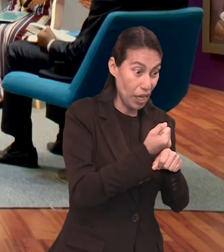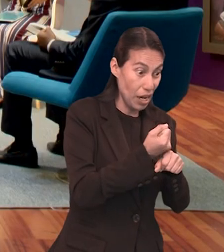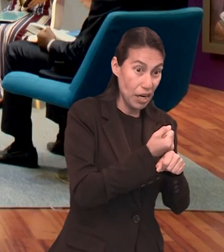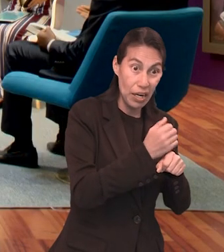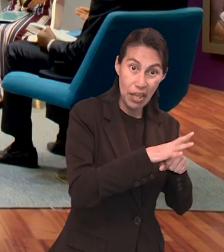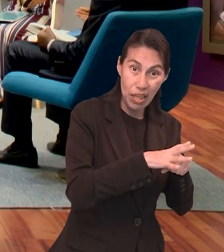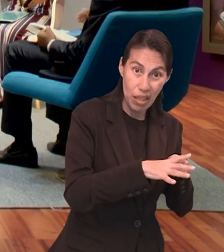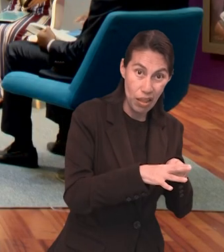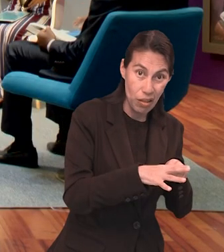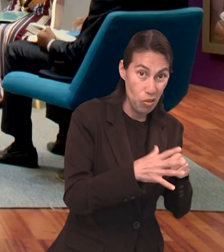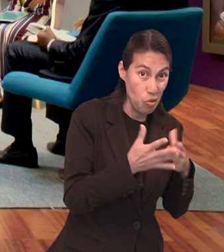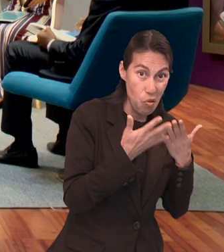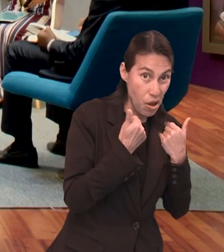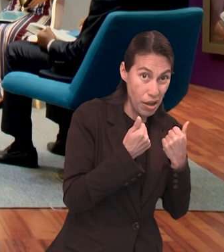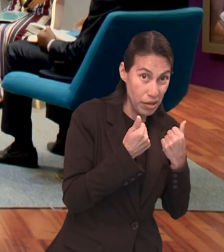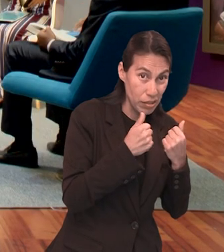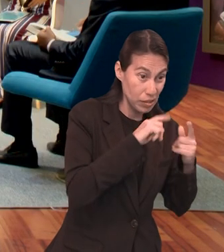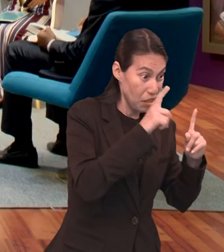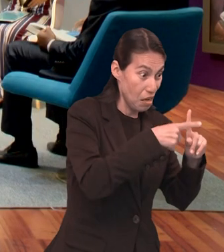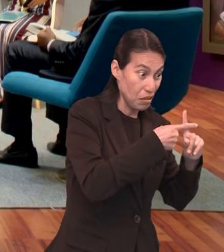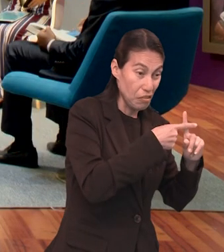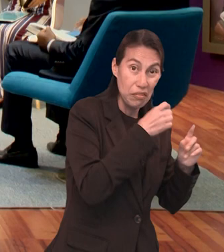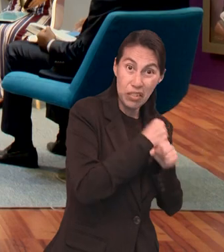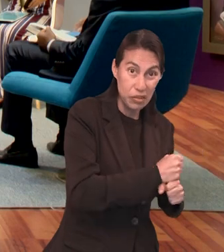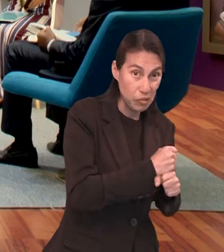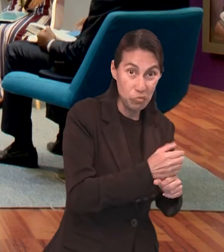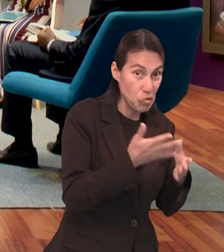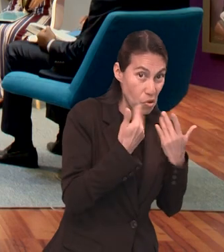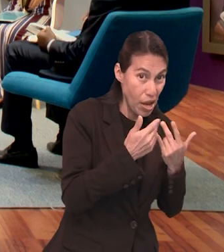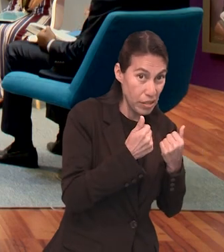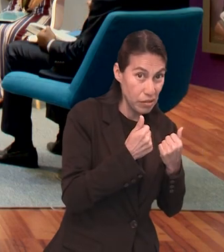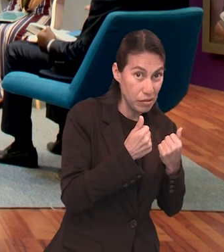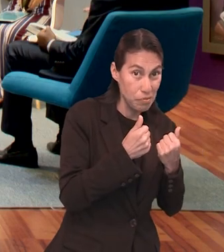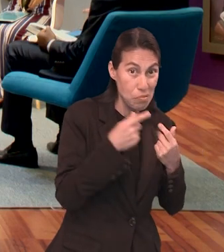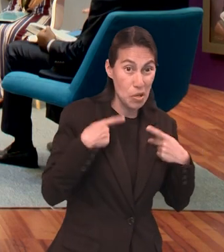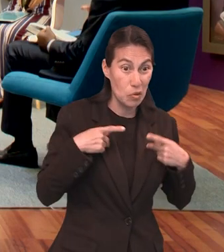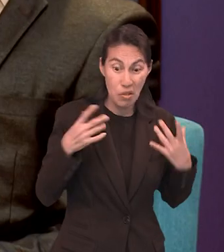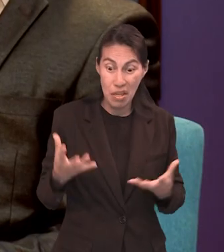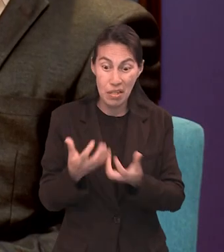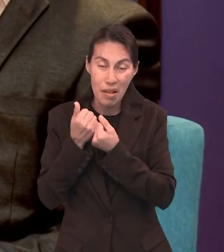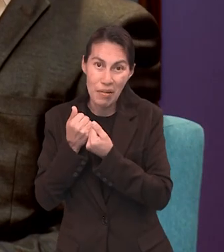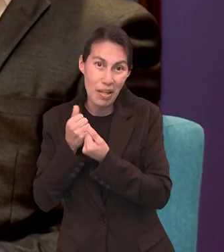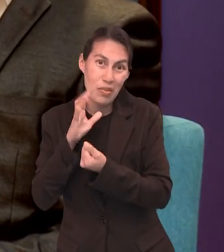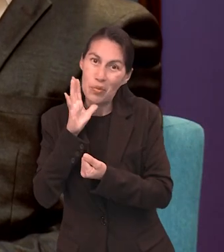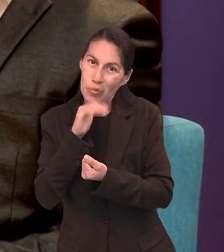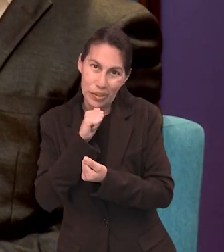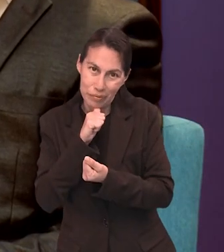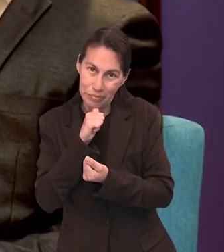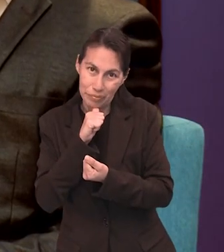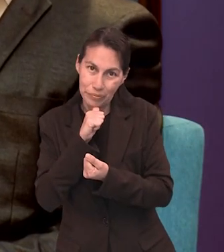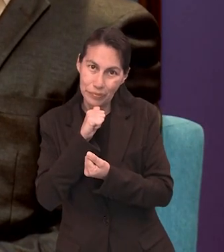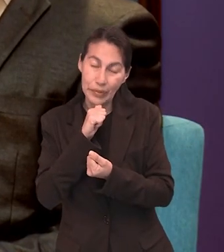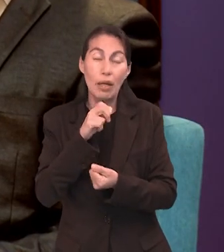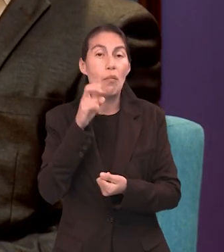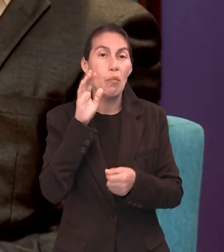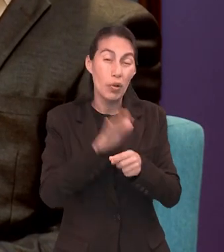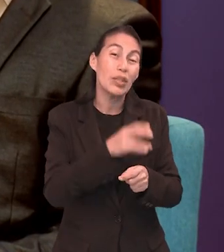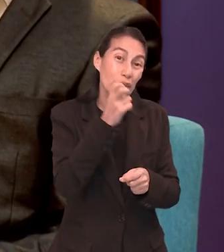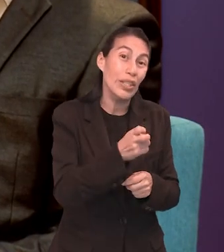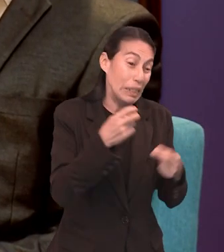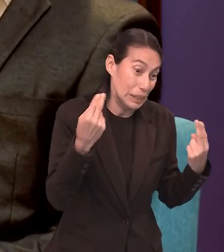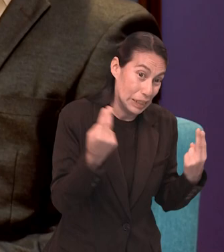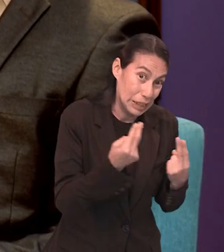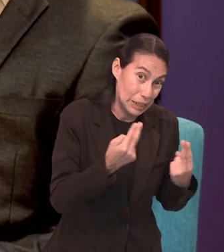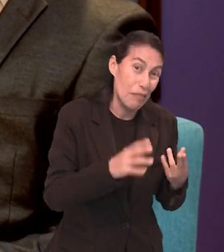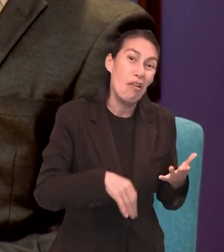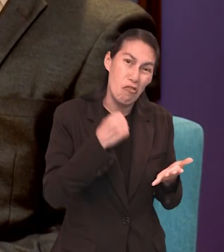remisión de pecados. Entonces, eran necesarios los sacrificios para poder perdonar o para